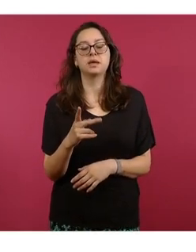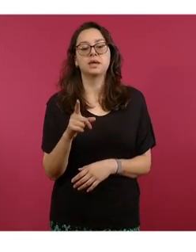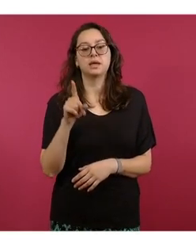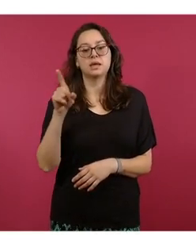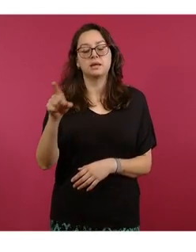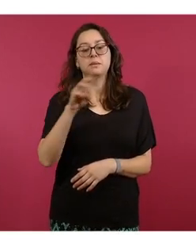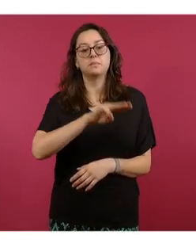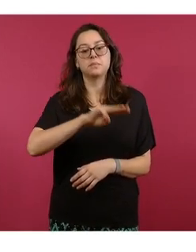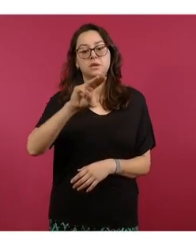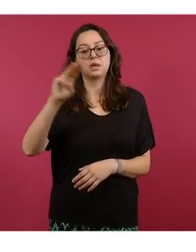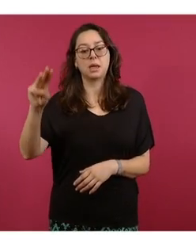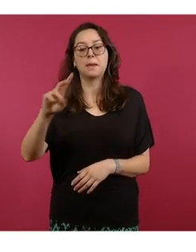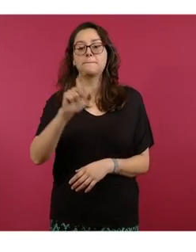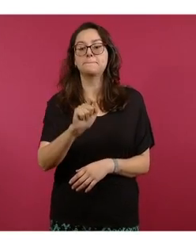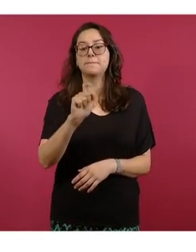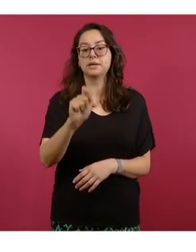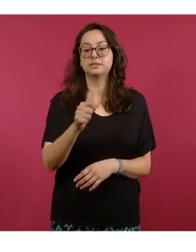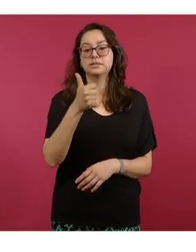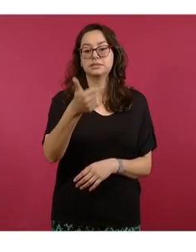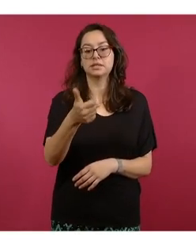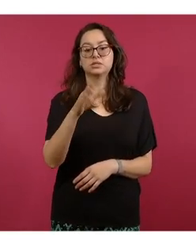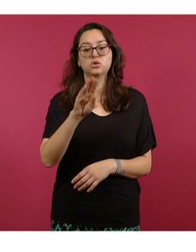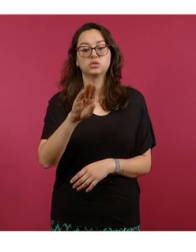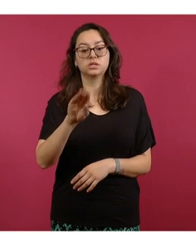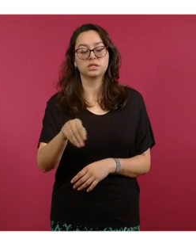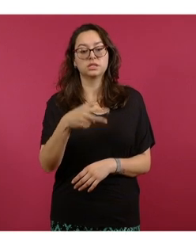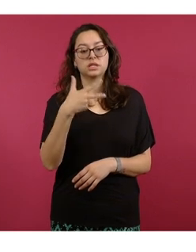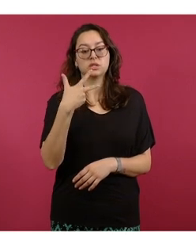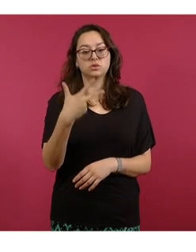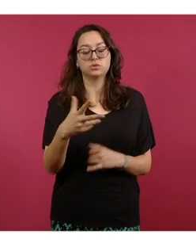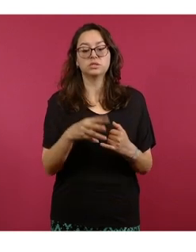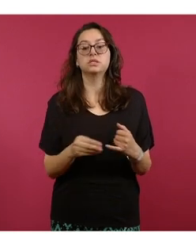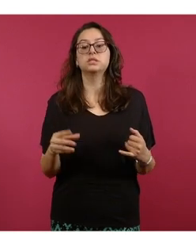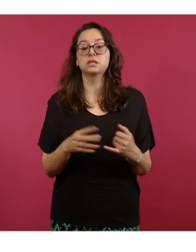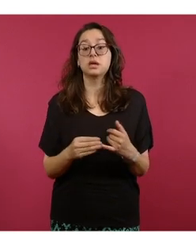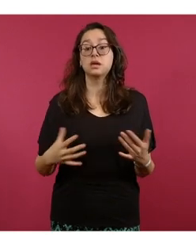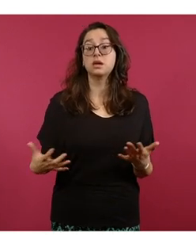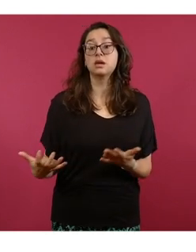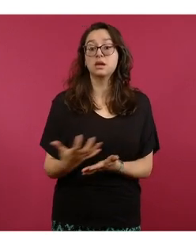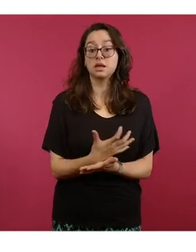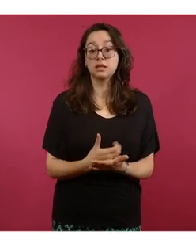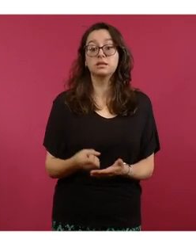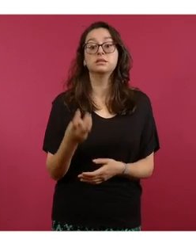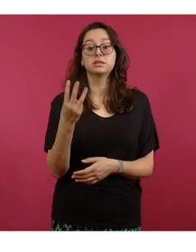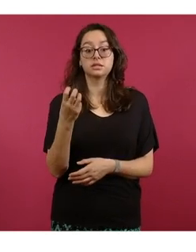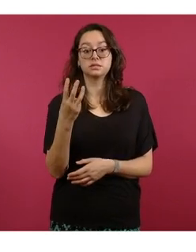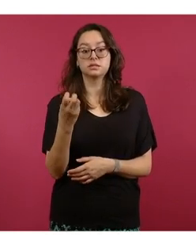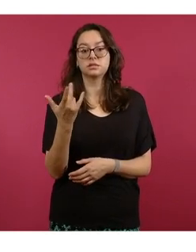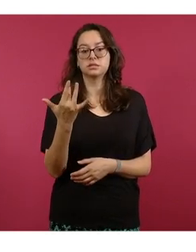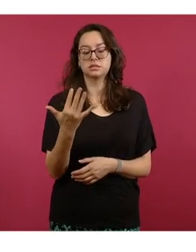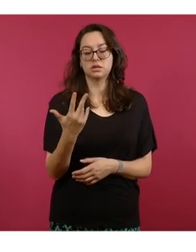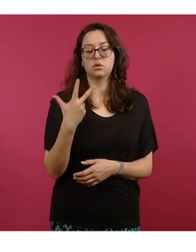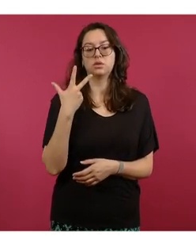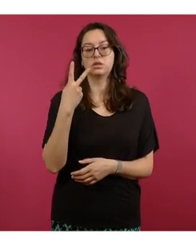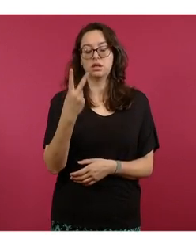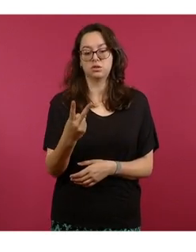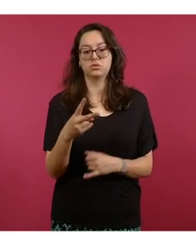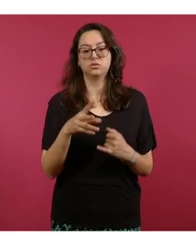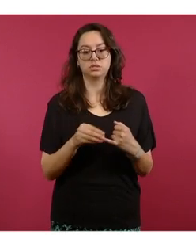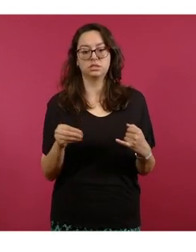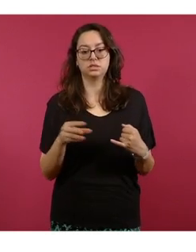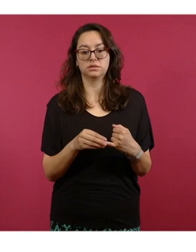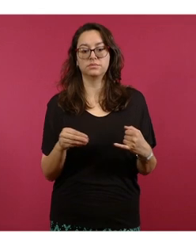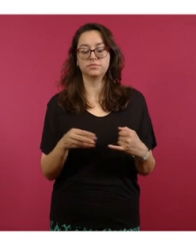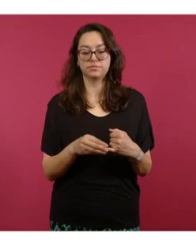con el litro a 26 pesos con 82 centavos, con una ganancia de tres pesos con 52 centavos.